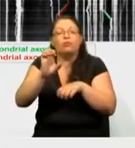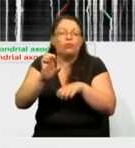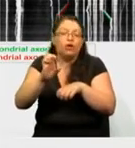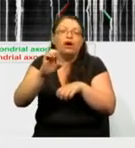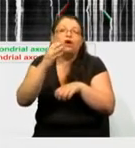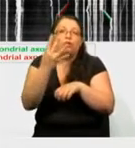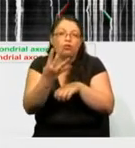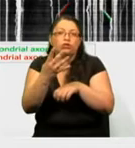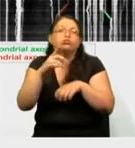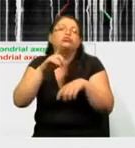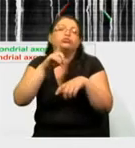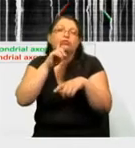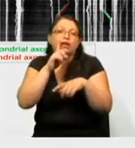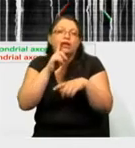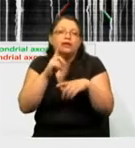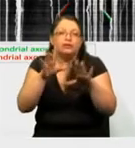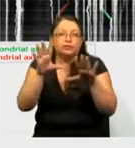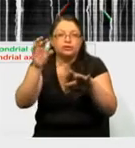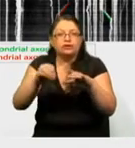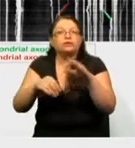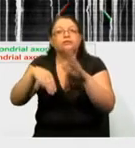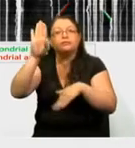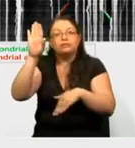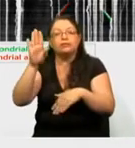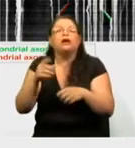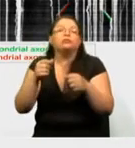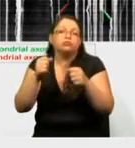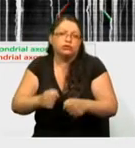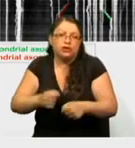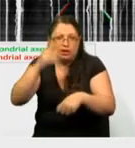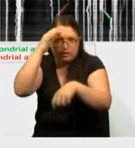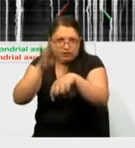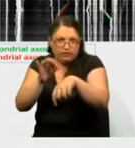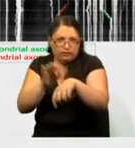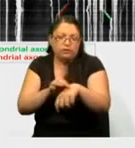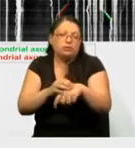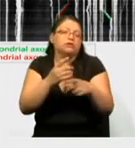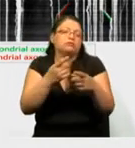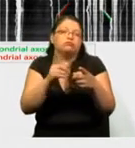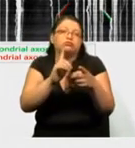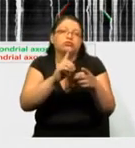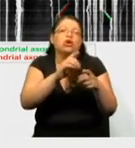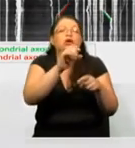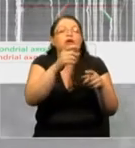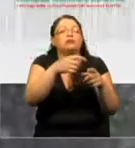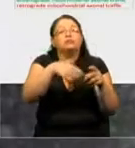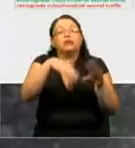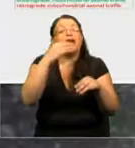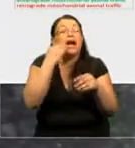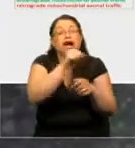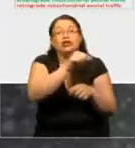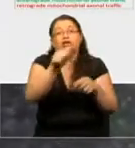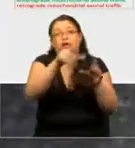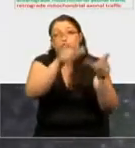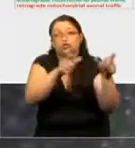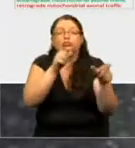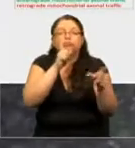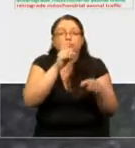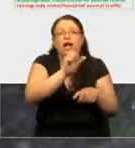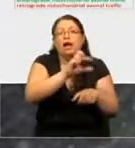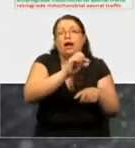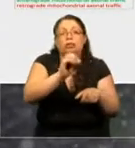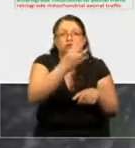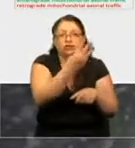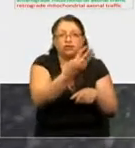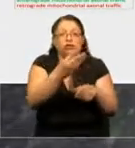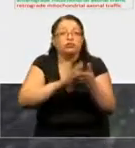aproximadamente un 10% en contraposición contra los que tienen, la mayoría de la población que tiene el APO-E3. Los ratones solo